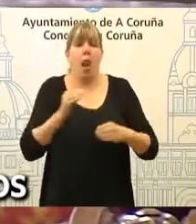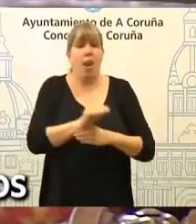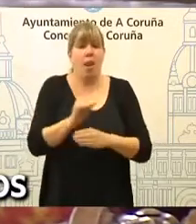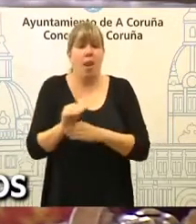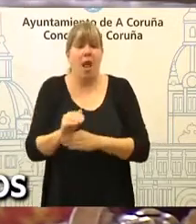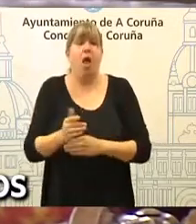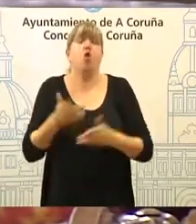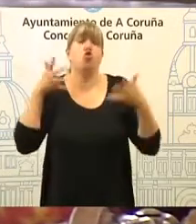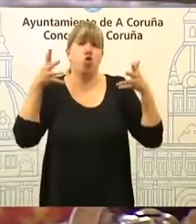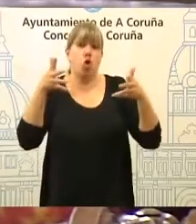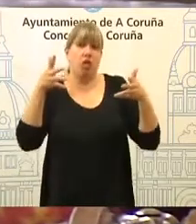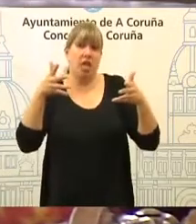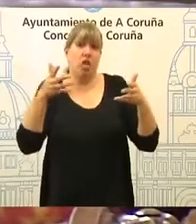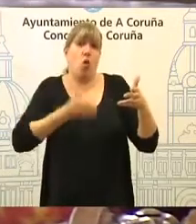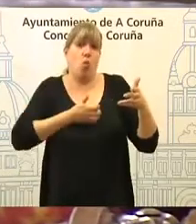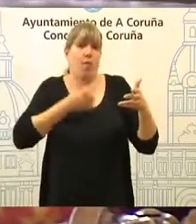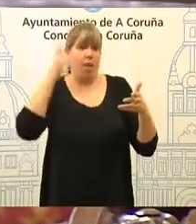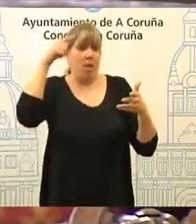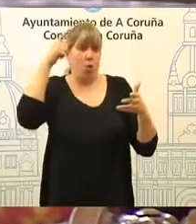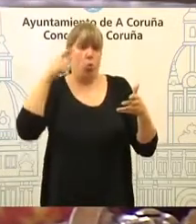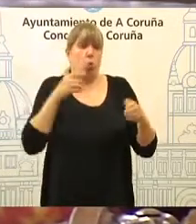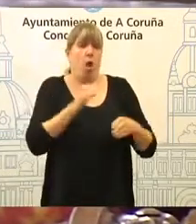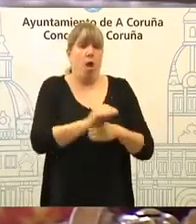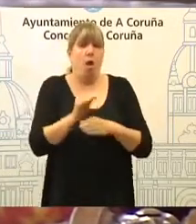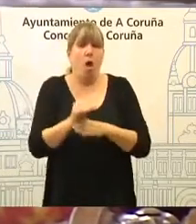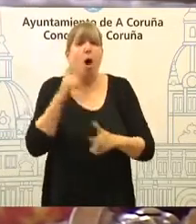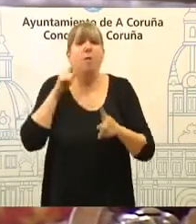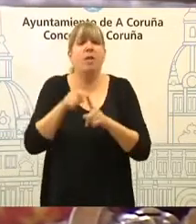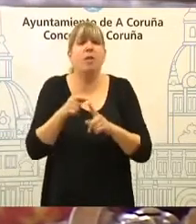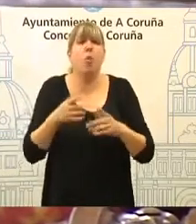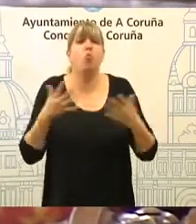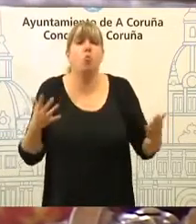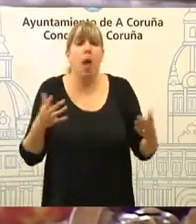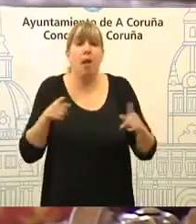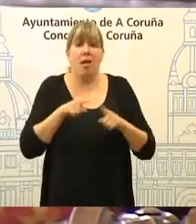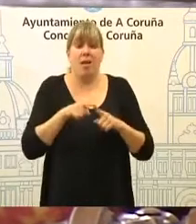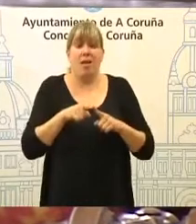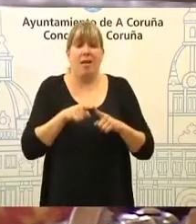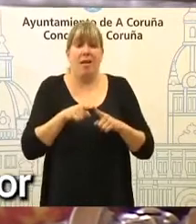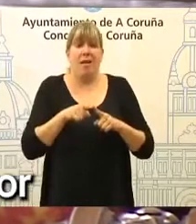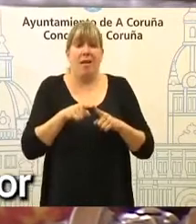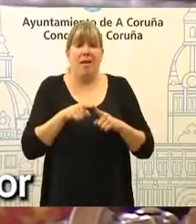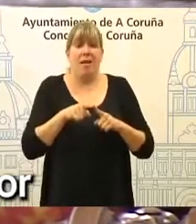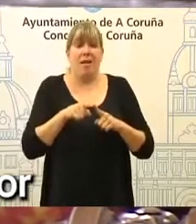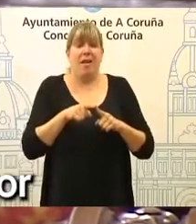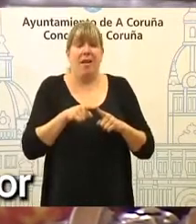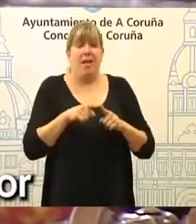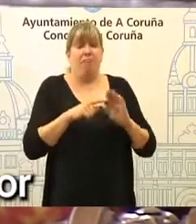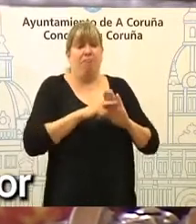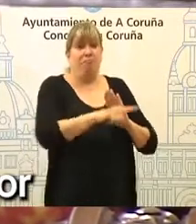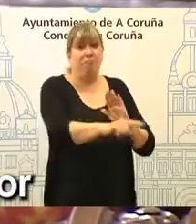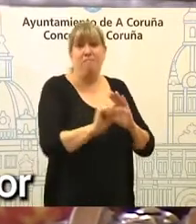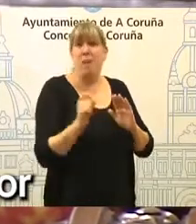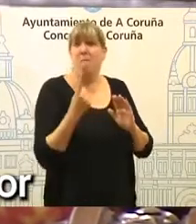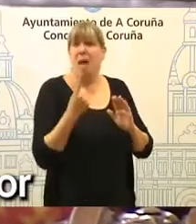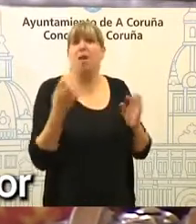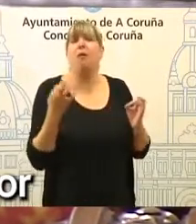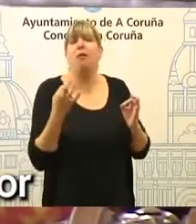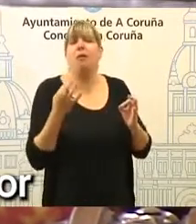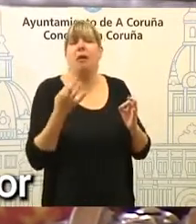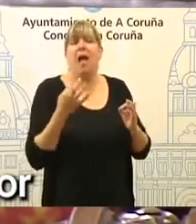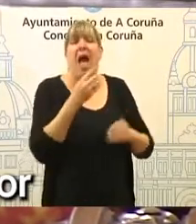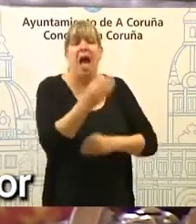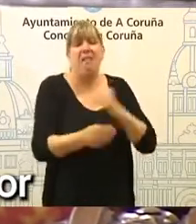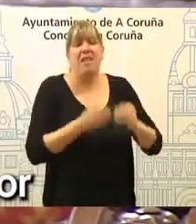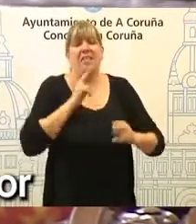a este Consello Municipal para que afrontase canto antes a súa primeira encomenda que é a elaboración dun plan director